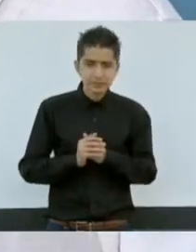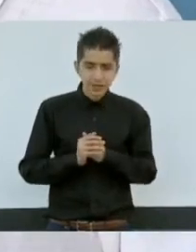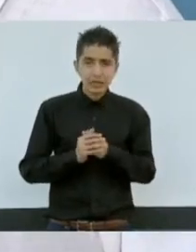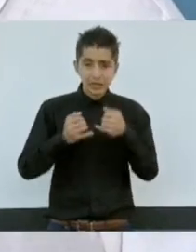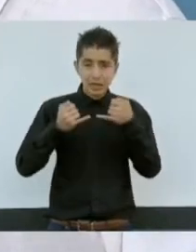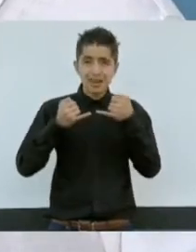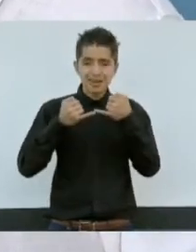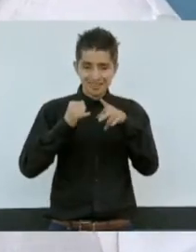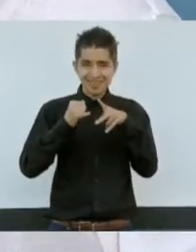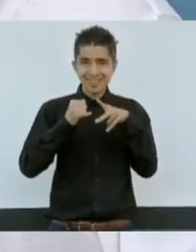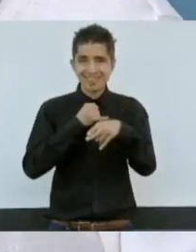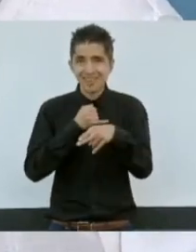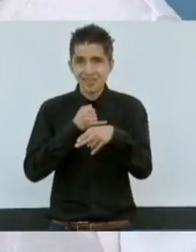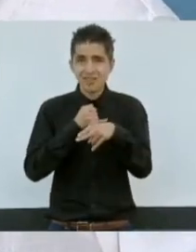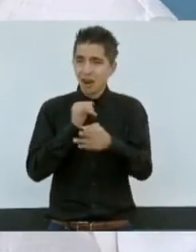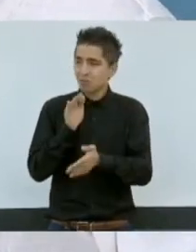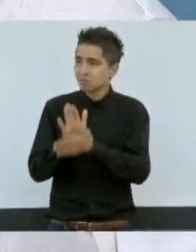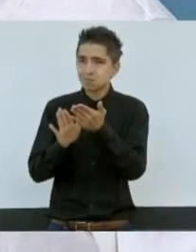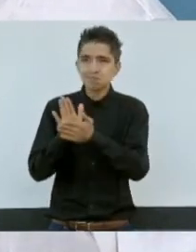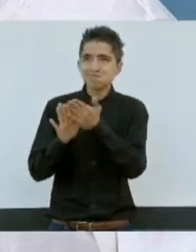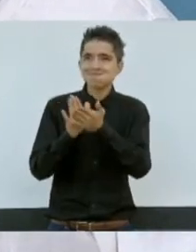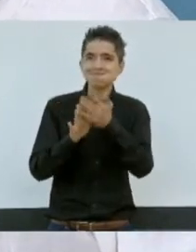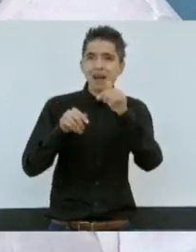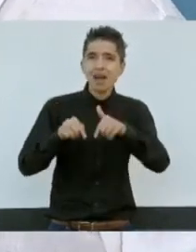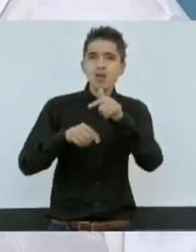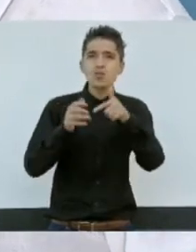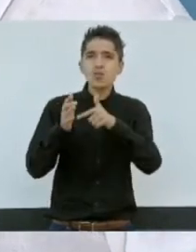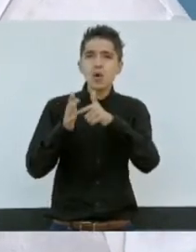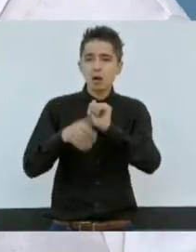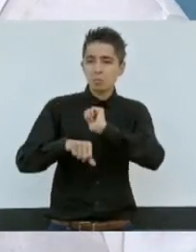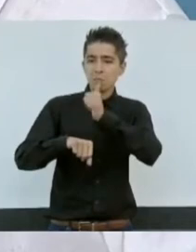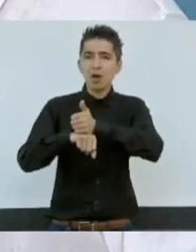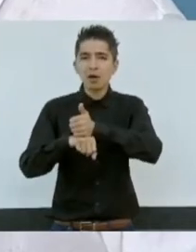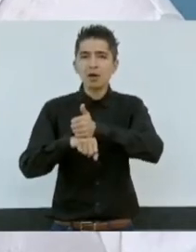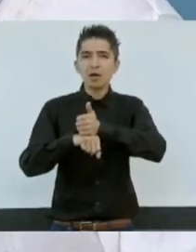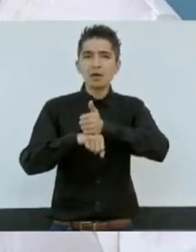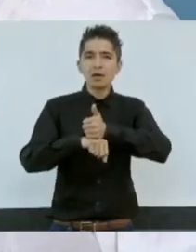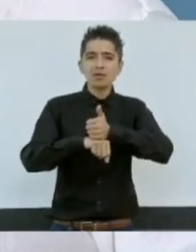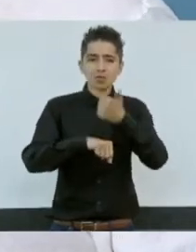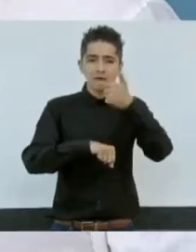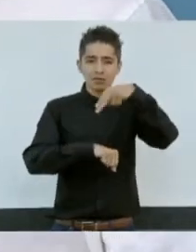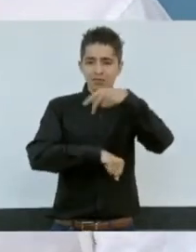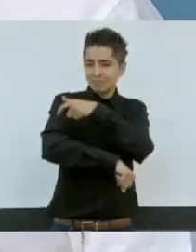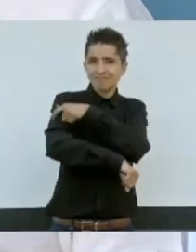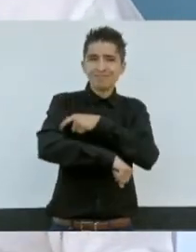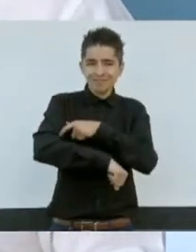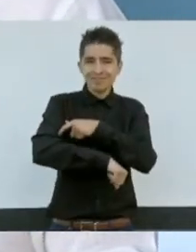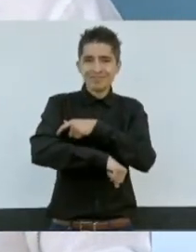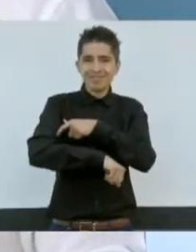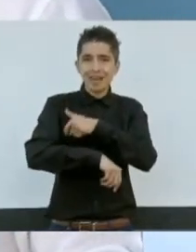La Guardia Nacional de Cotija, Michoacán.